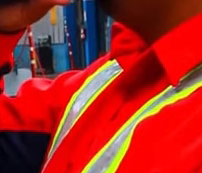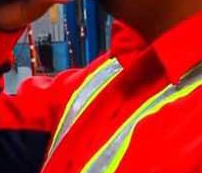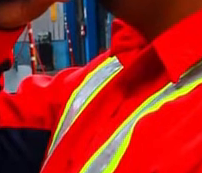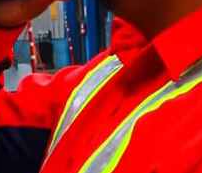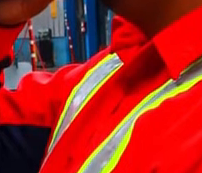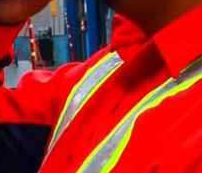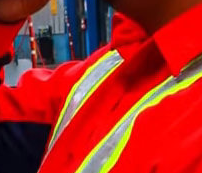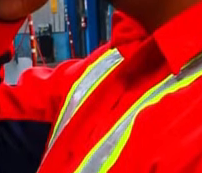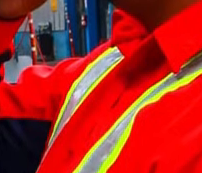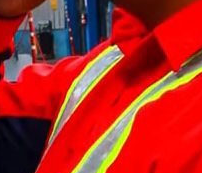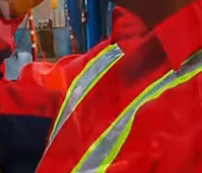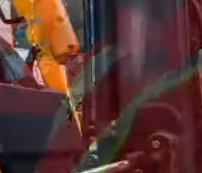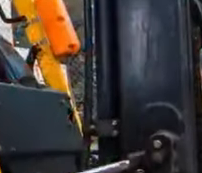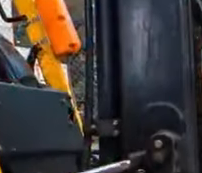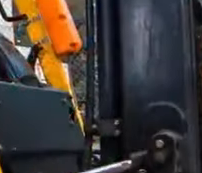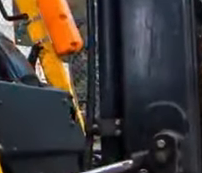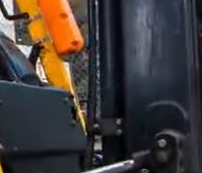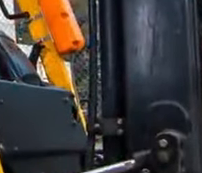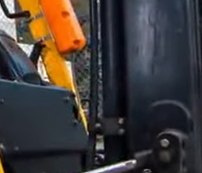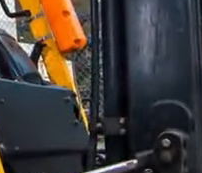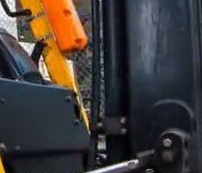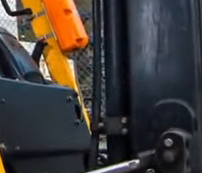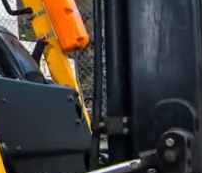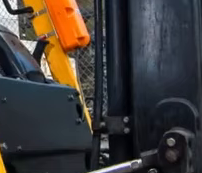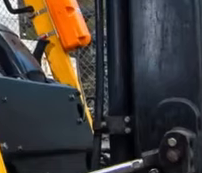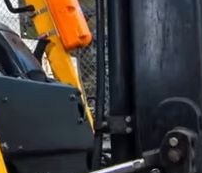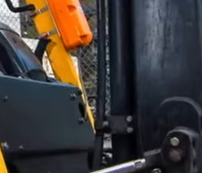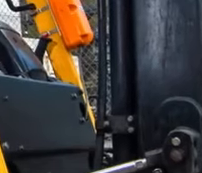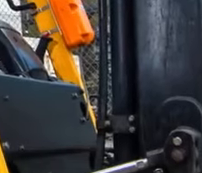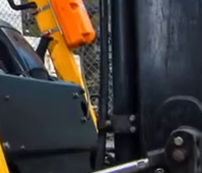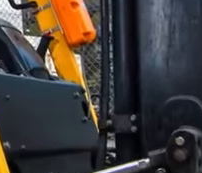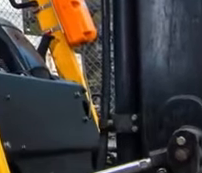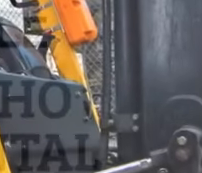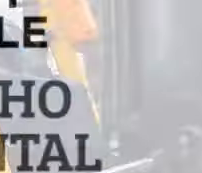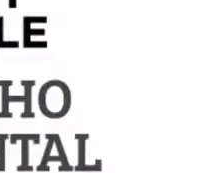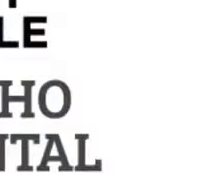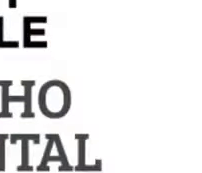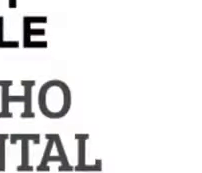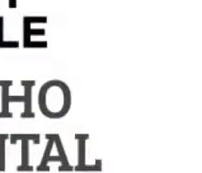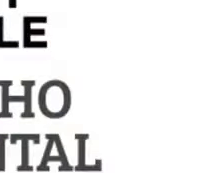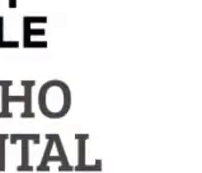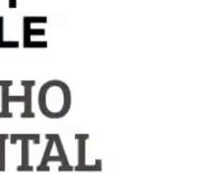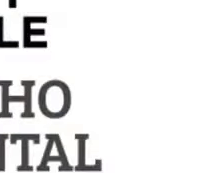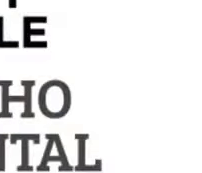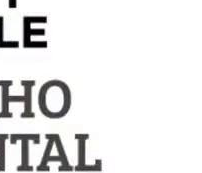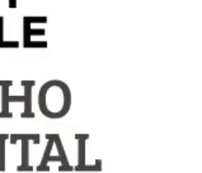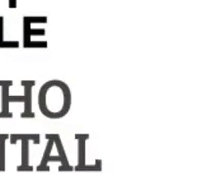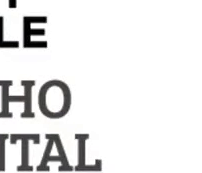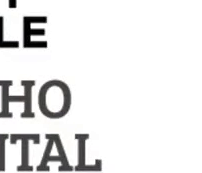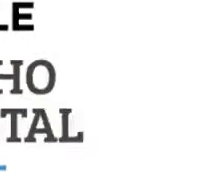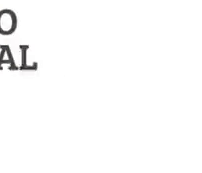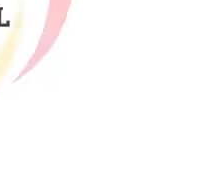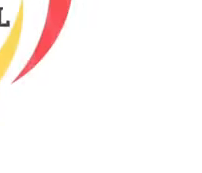compuesto por muchas profesiones que brindan apoyo conocimiento y orientación sobre el desarrollo y mantenimiento de un entorno laboral seguro y